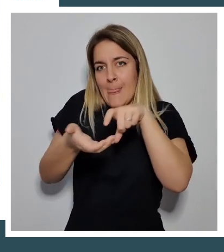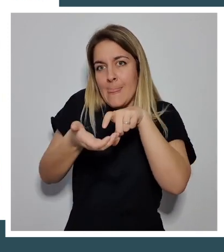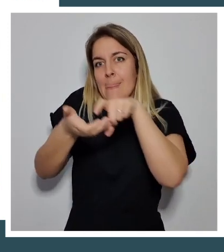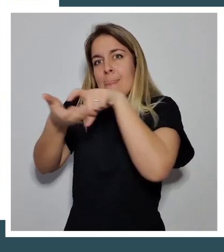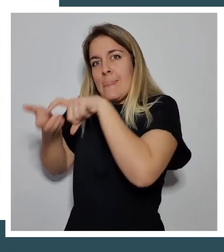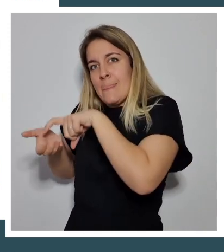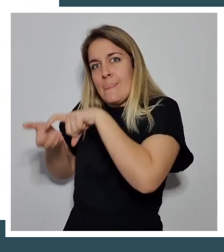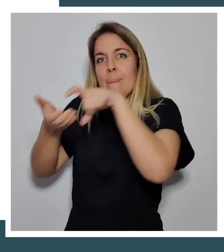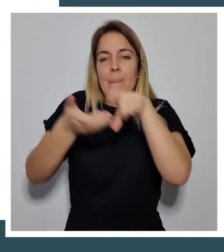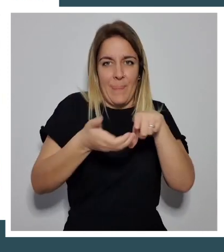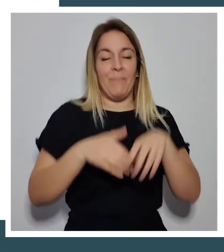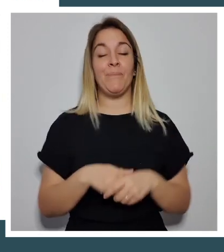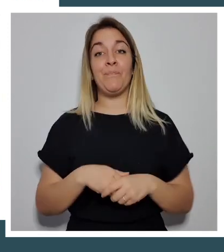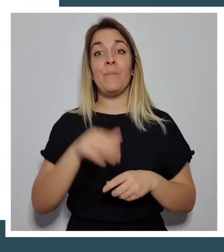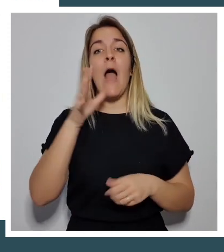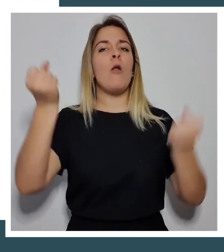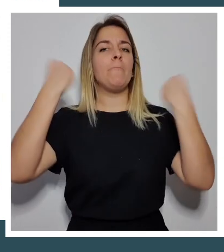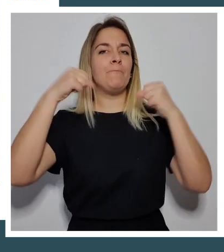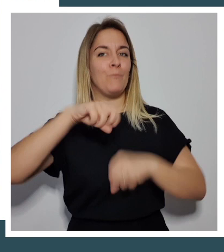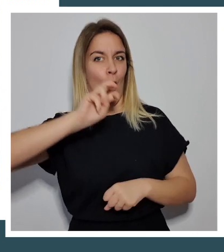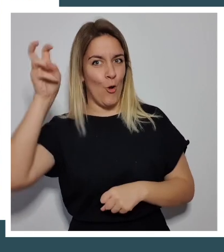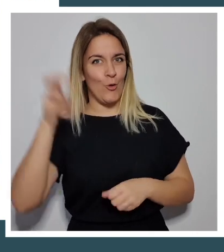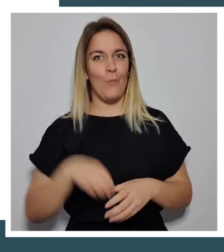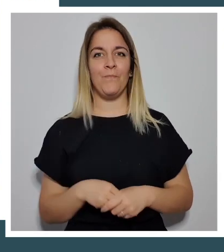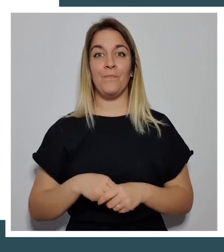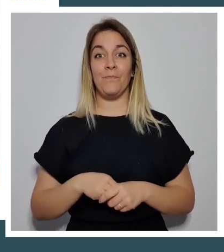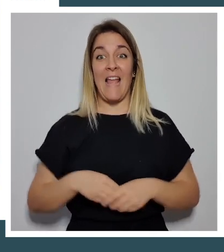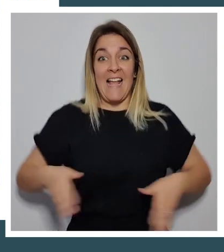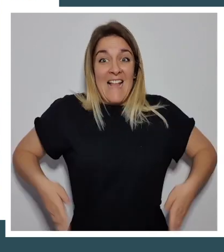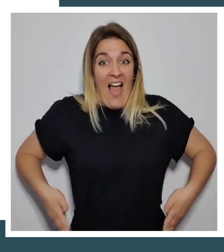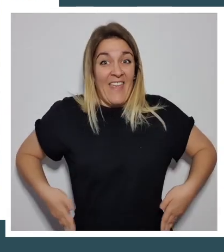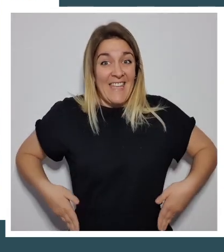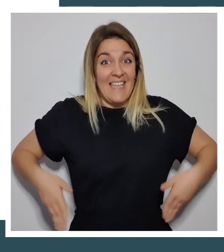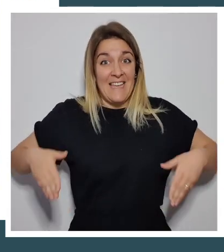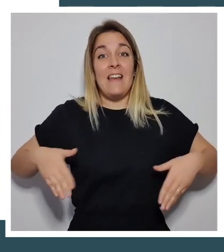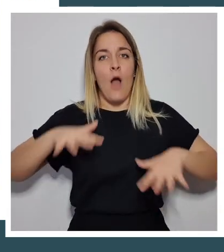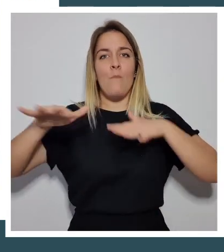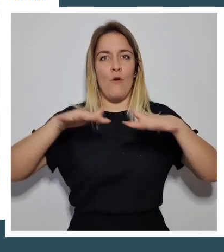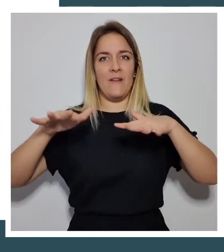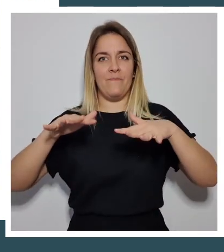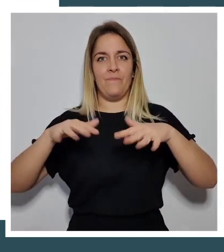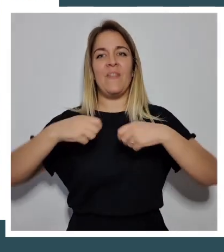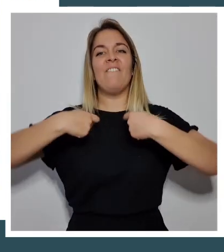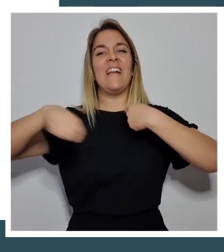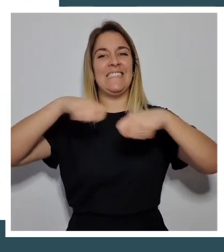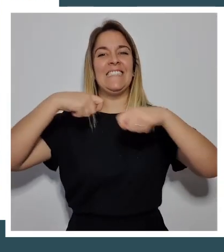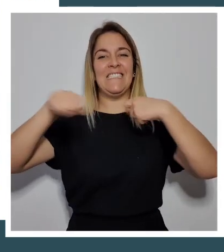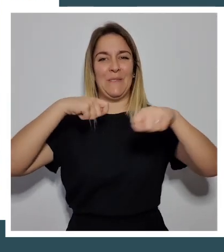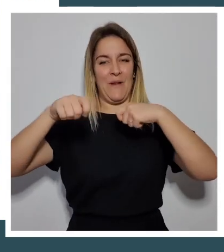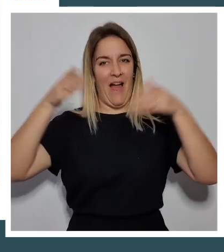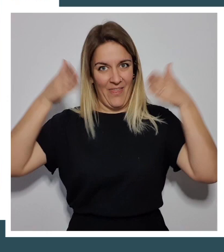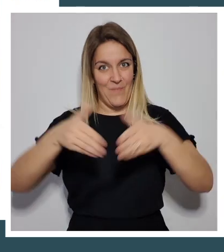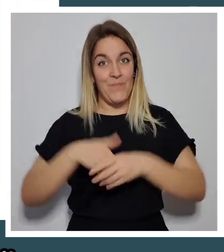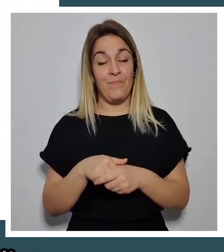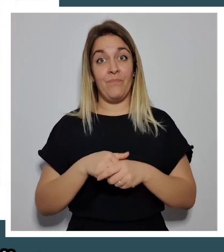El siguiente ejercicio a realizar será la presión de la pierna izquierda. Vamos primero a realizar 10 repeticiones con la pierna